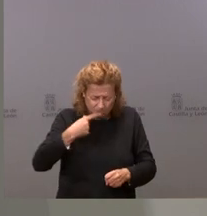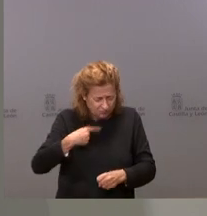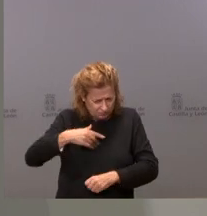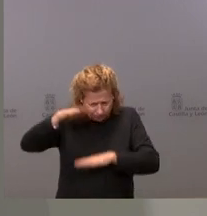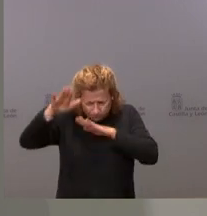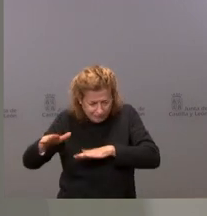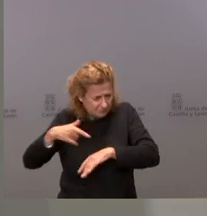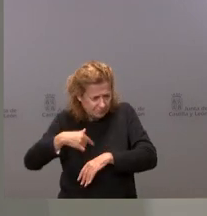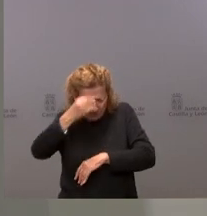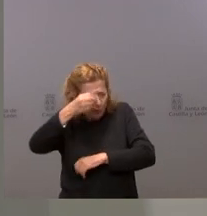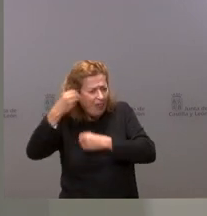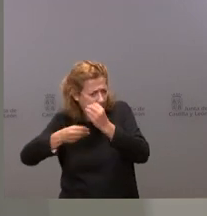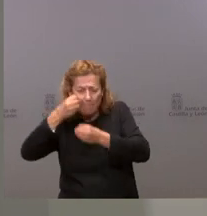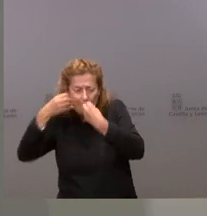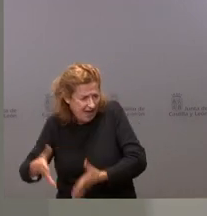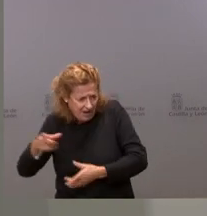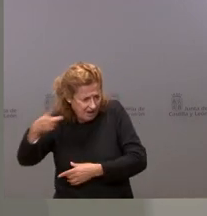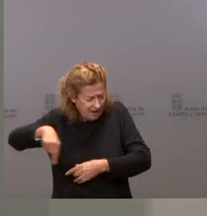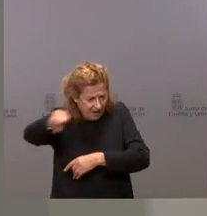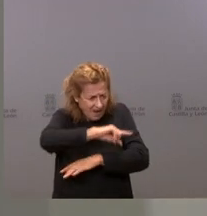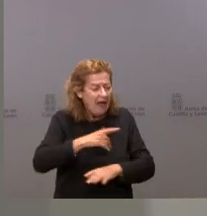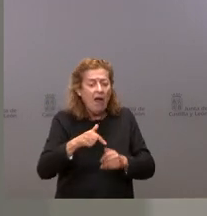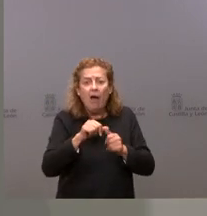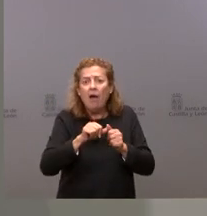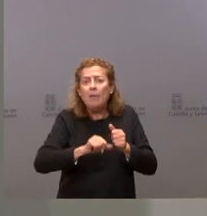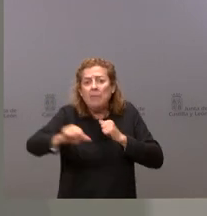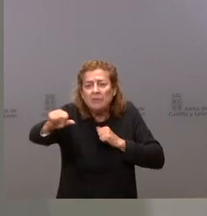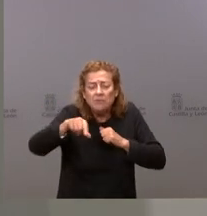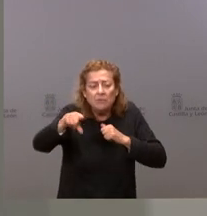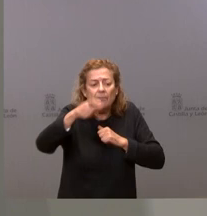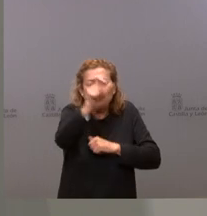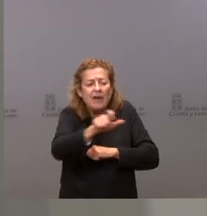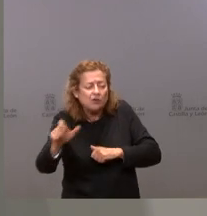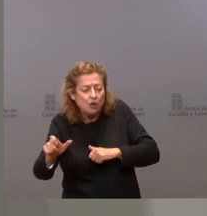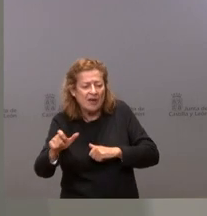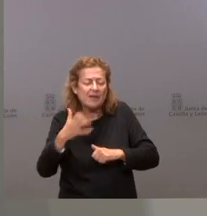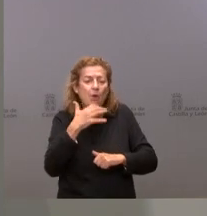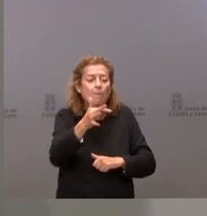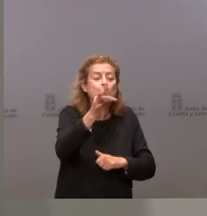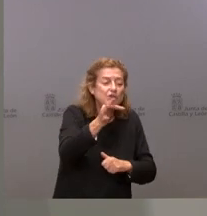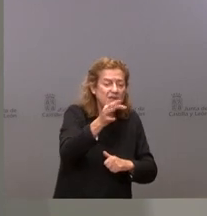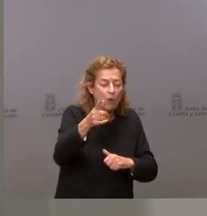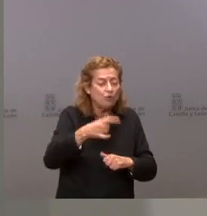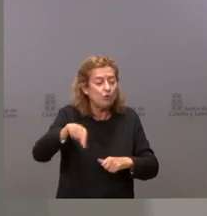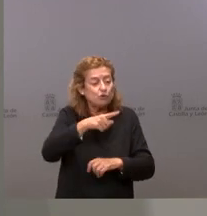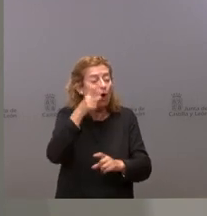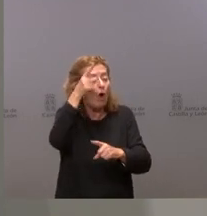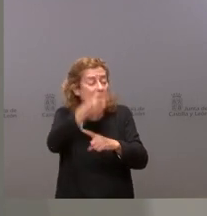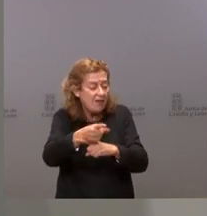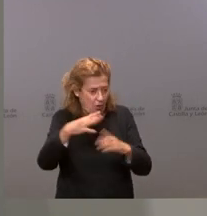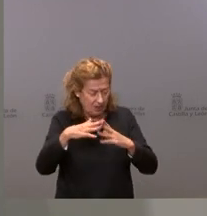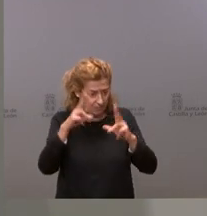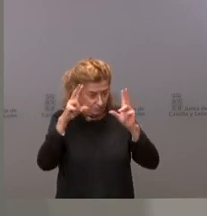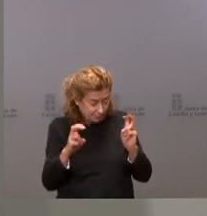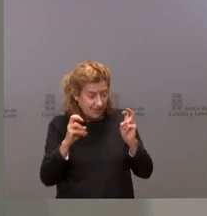aseguro que lo realizan bien. A partir de ahí, las personas que dan positivo tienen la obligación de confinarse y